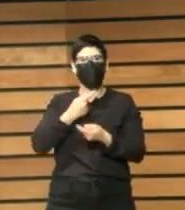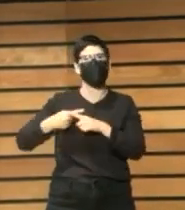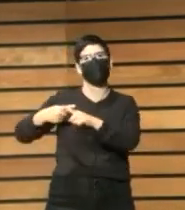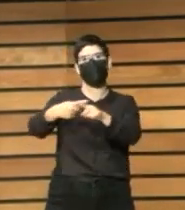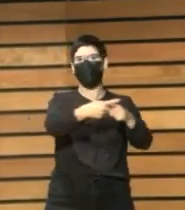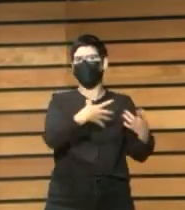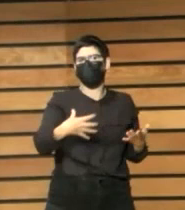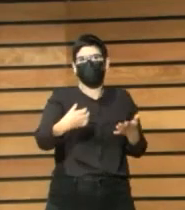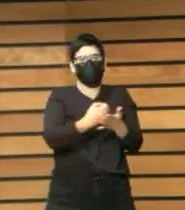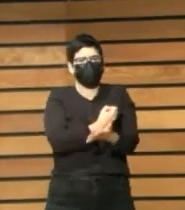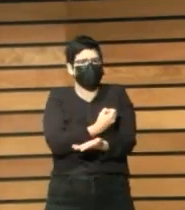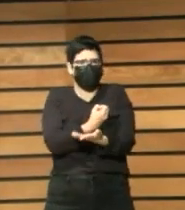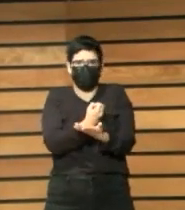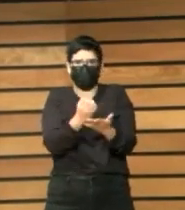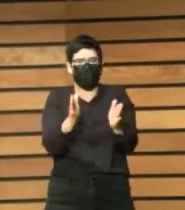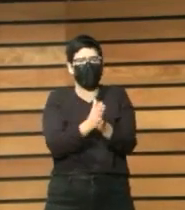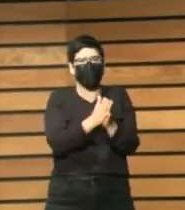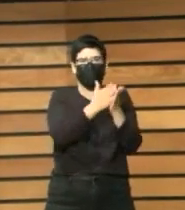ensayo,